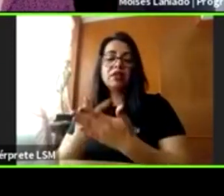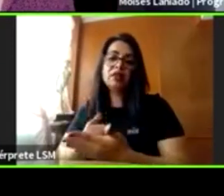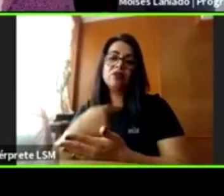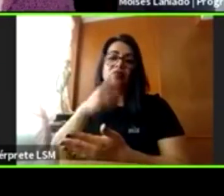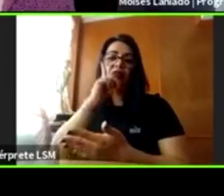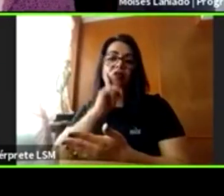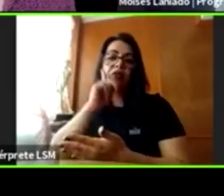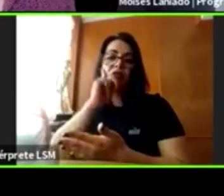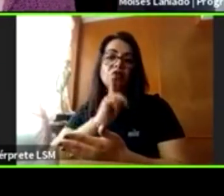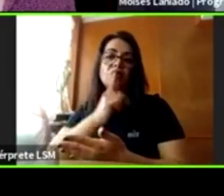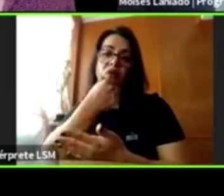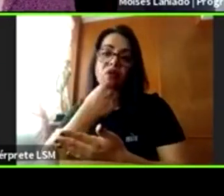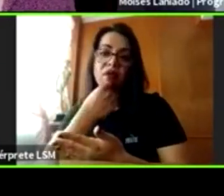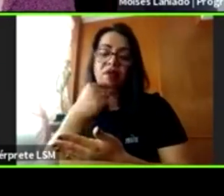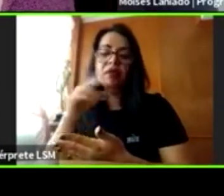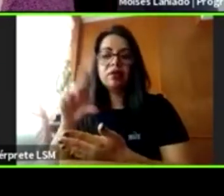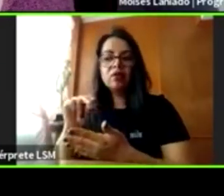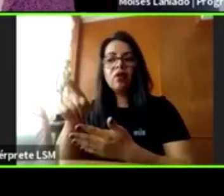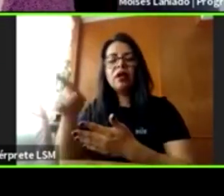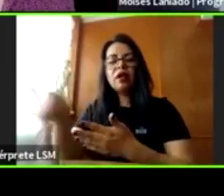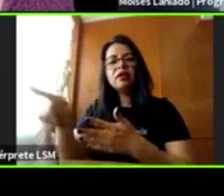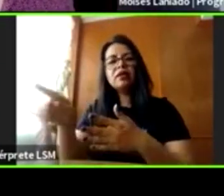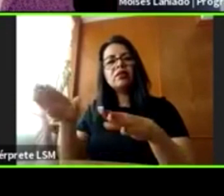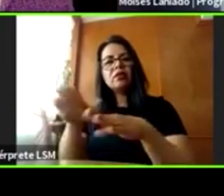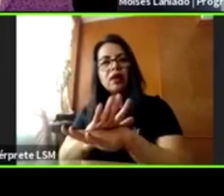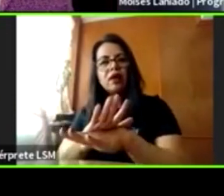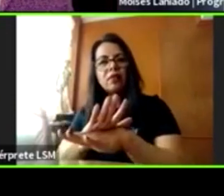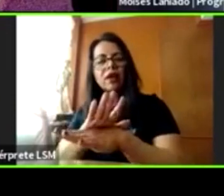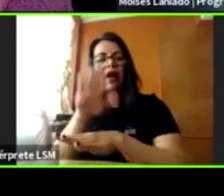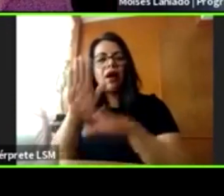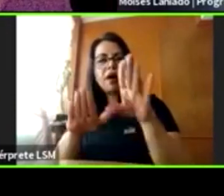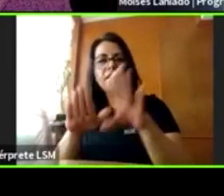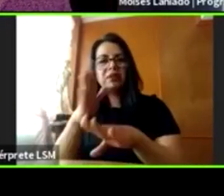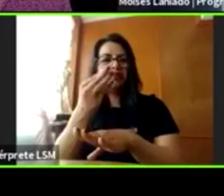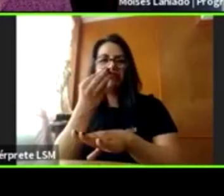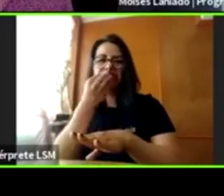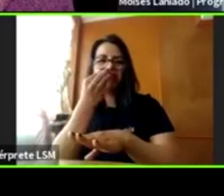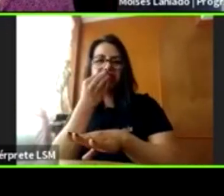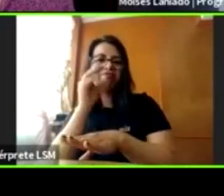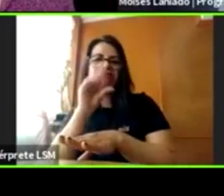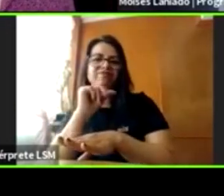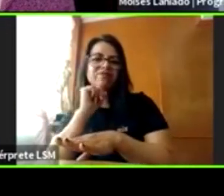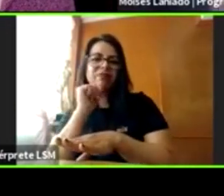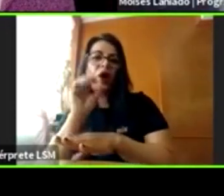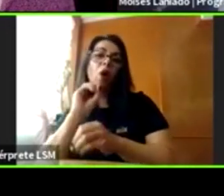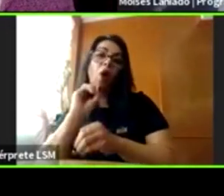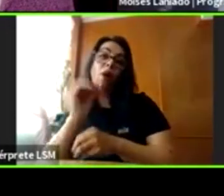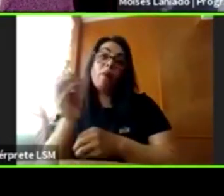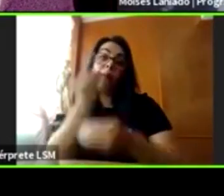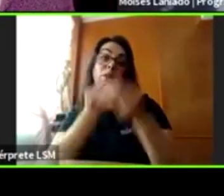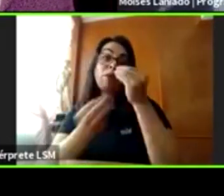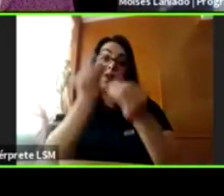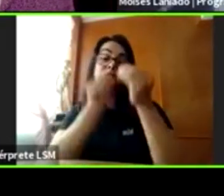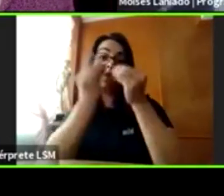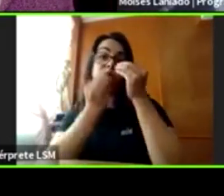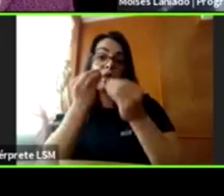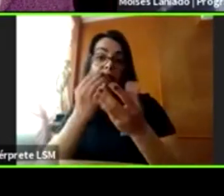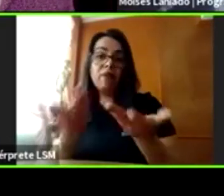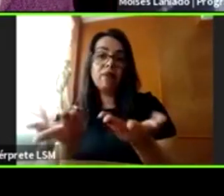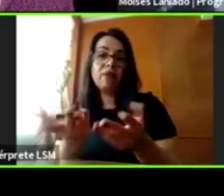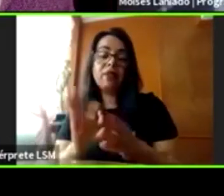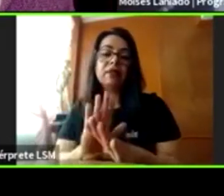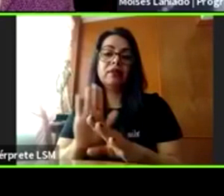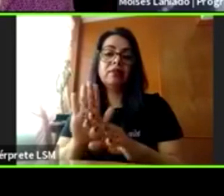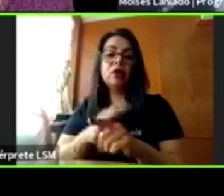alimentación, es decir, los niños o dejan de comer o empiezan a comer de más. Voy a poner aquí un énfasis importante porque en